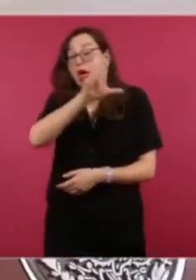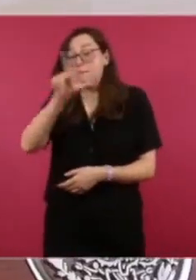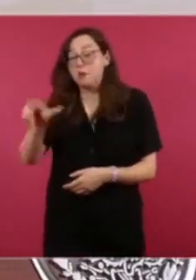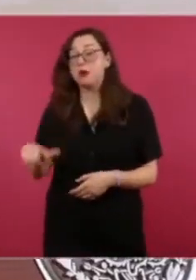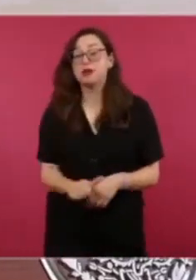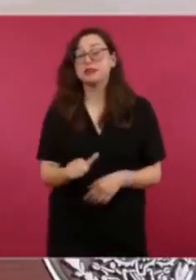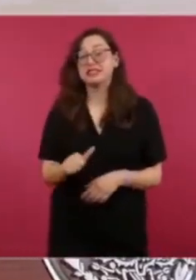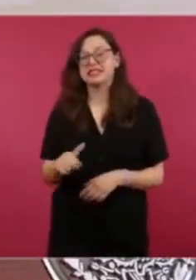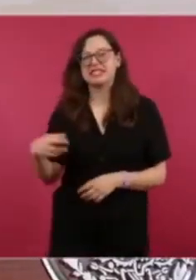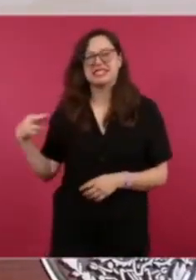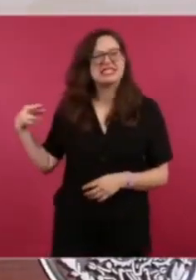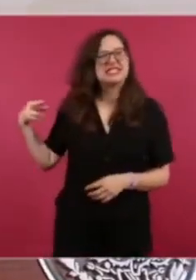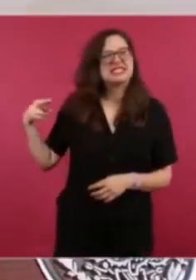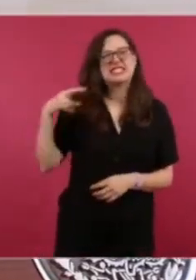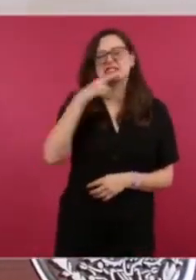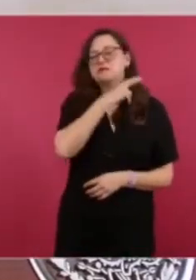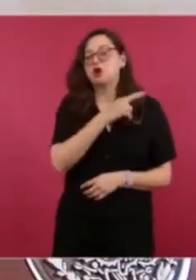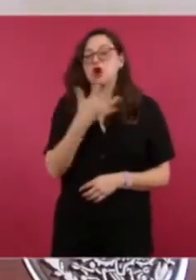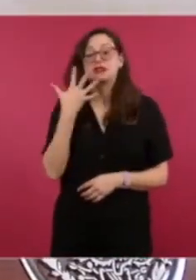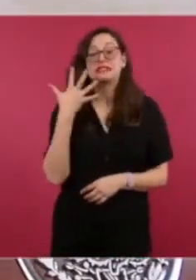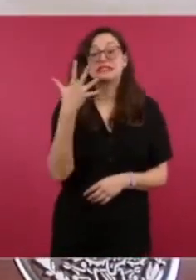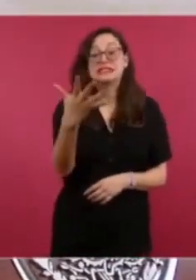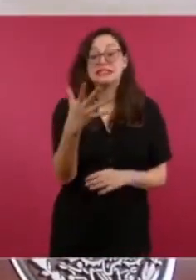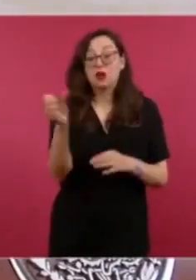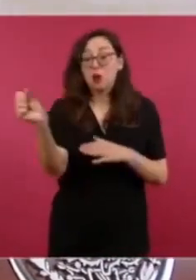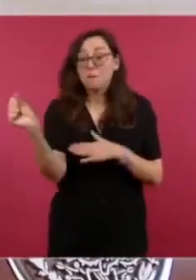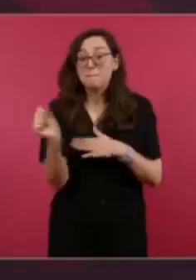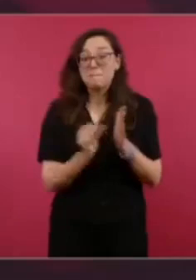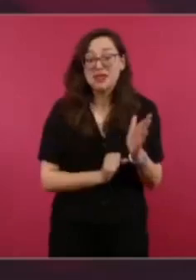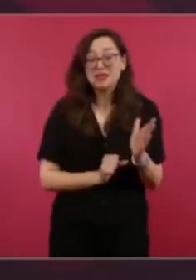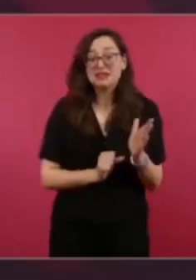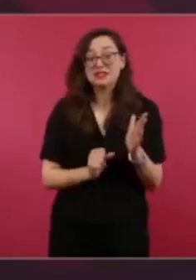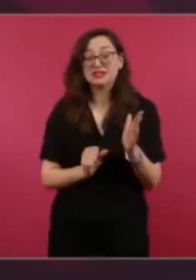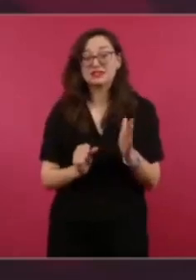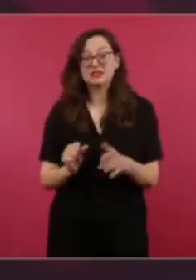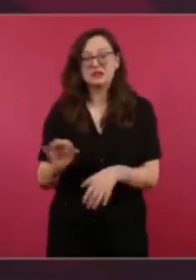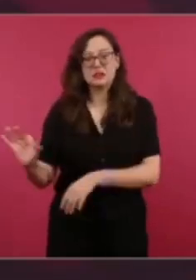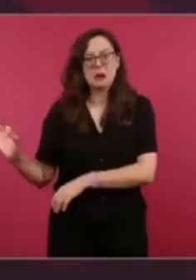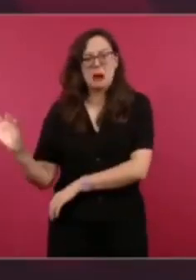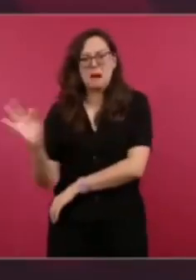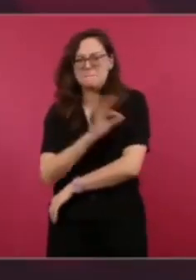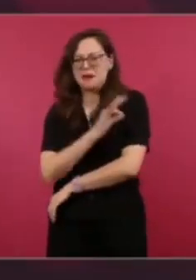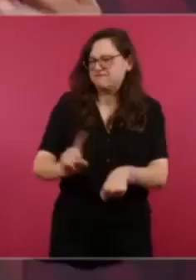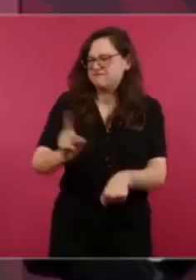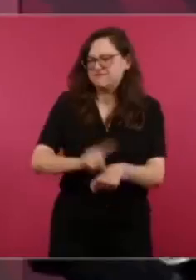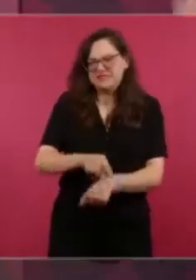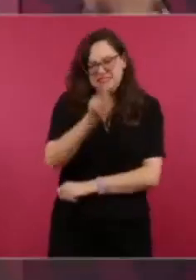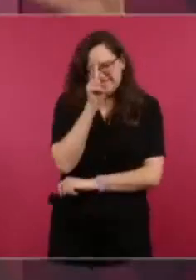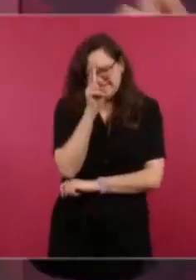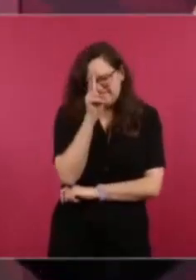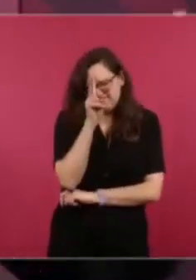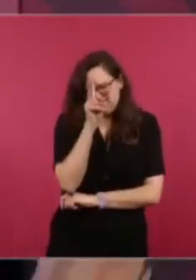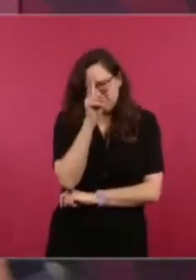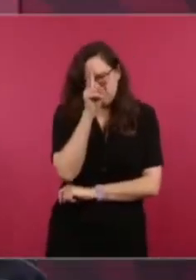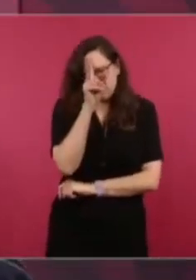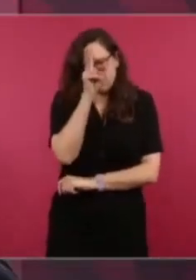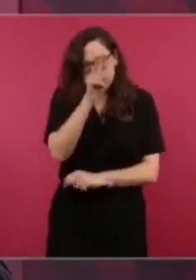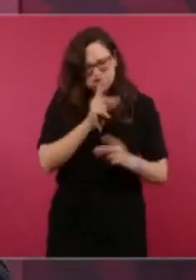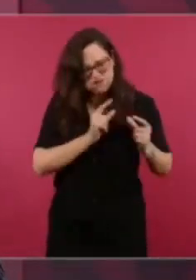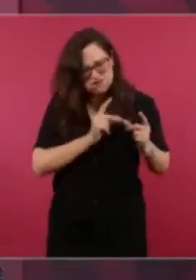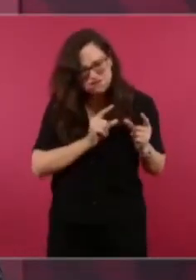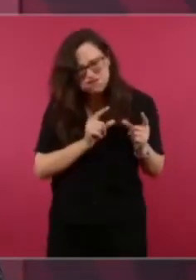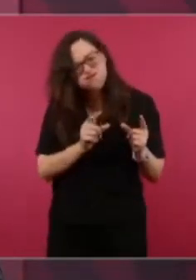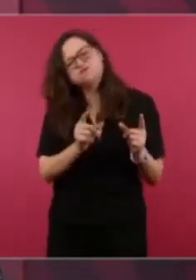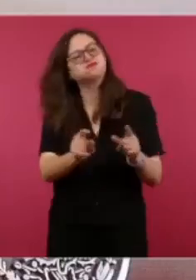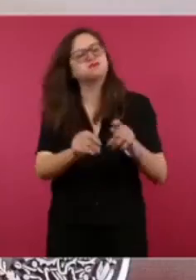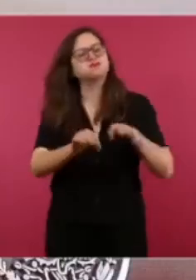todos los adultos mayores de México con una primera dosis, todos los integrantes del